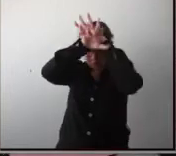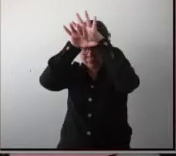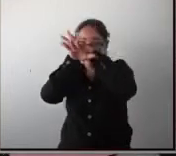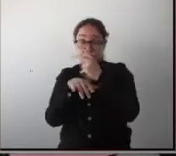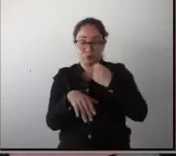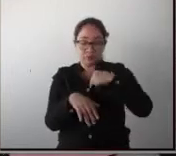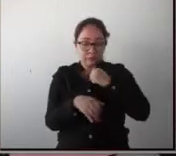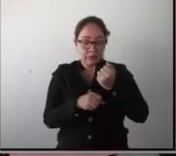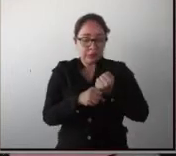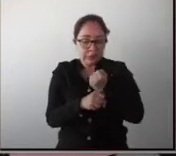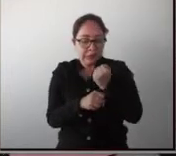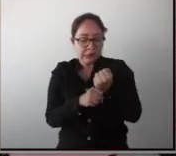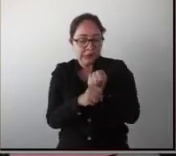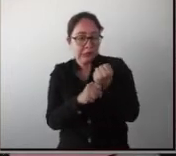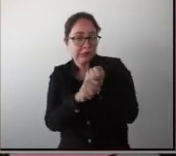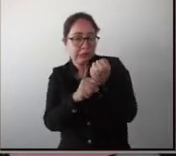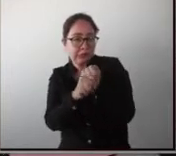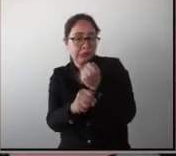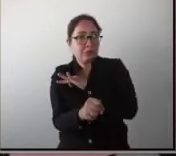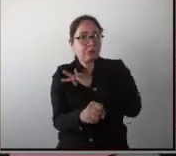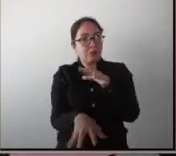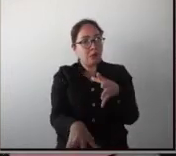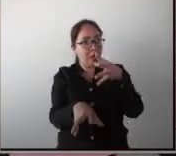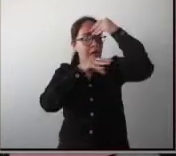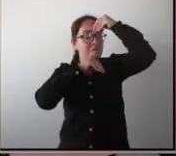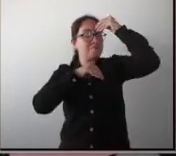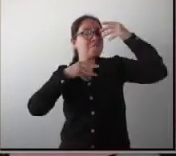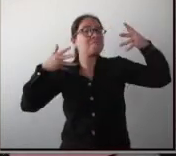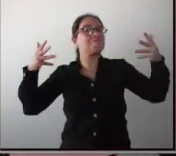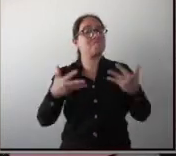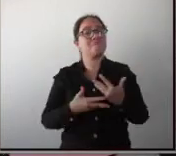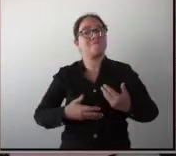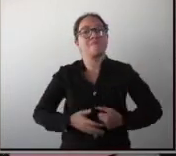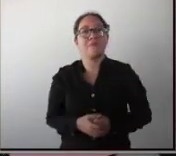cerebro se va a modificar para que pueda ejecutar esa acción.